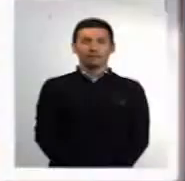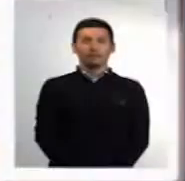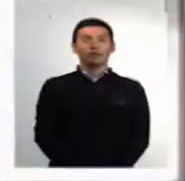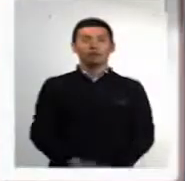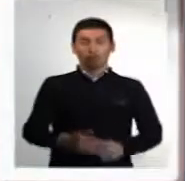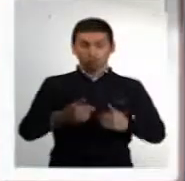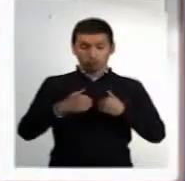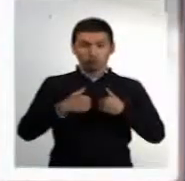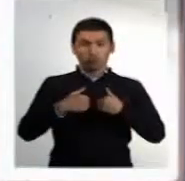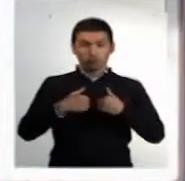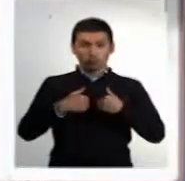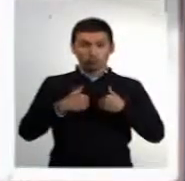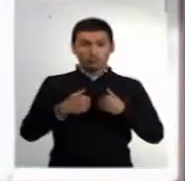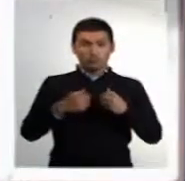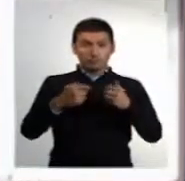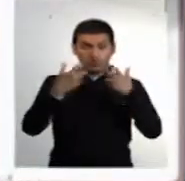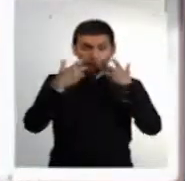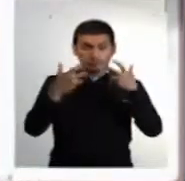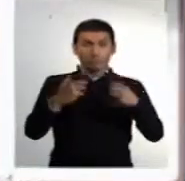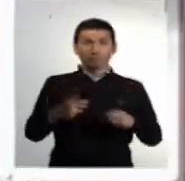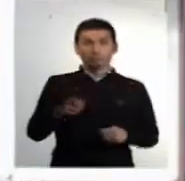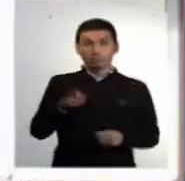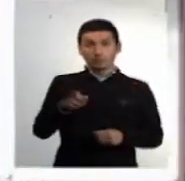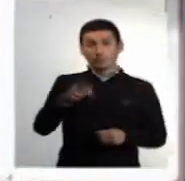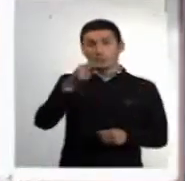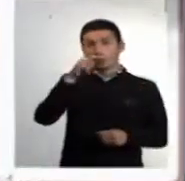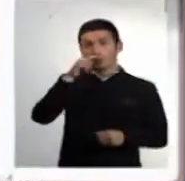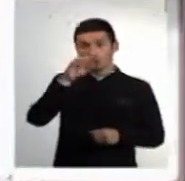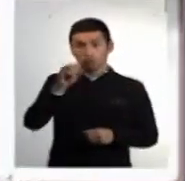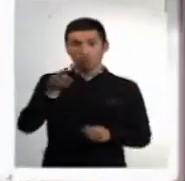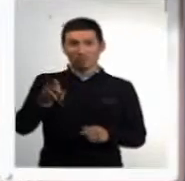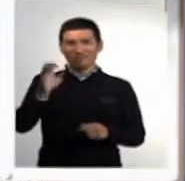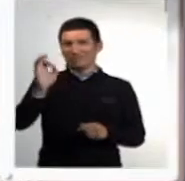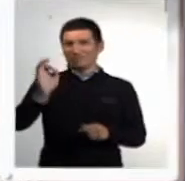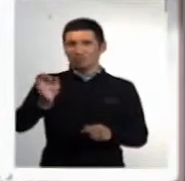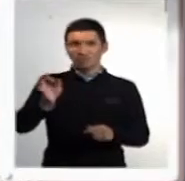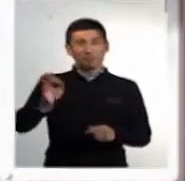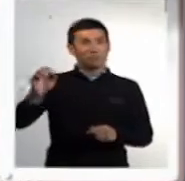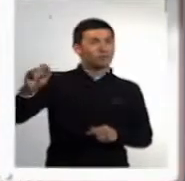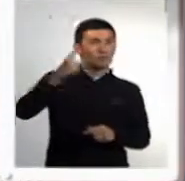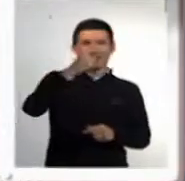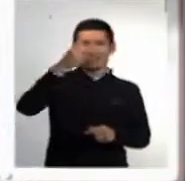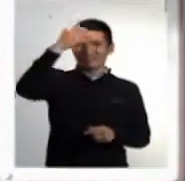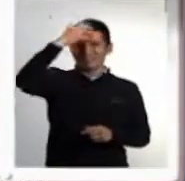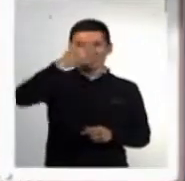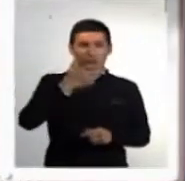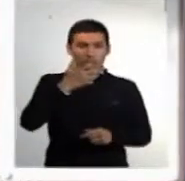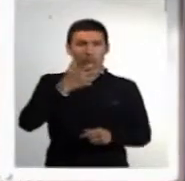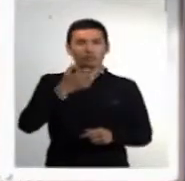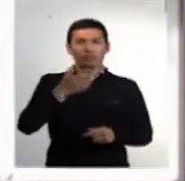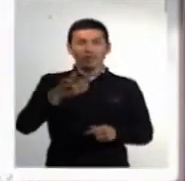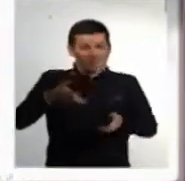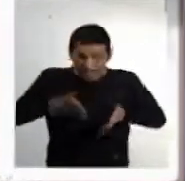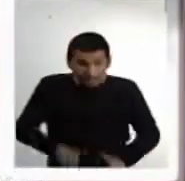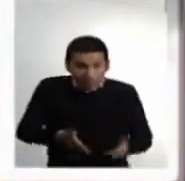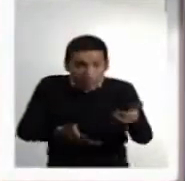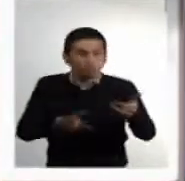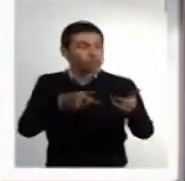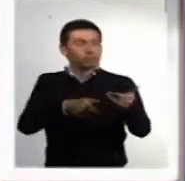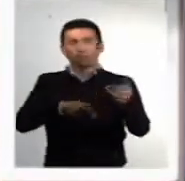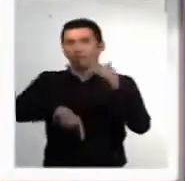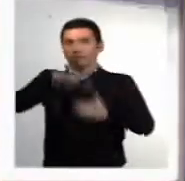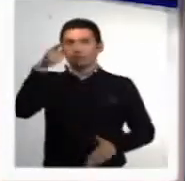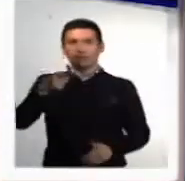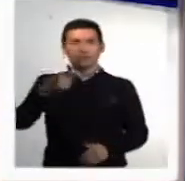Yo soy muy enfática en que al niño se lo debe traer a consulta a un primer examen materialmente recién